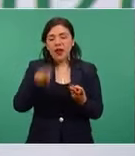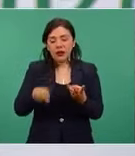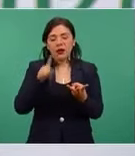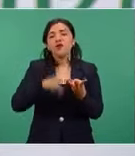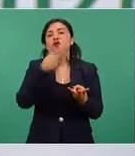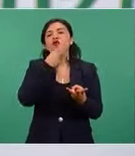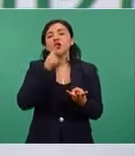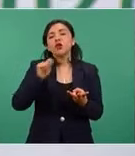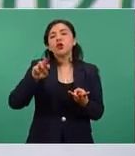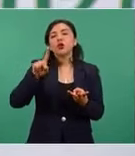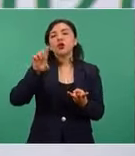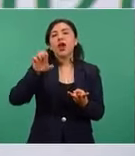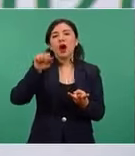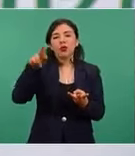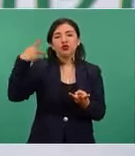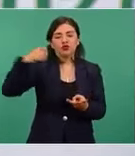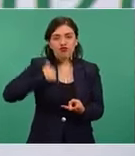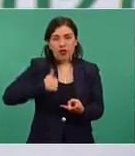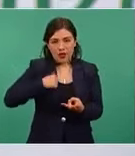Trudeau.